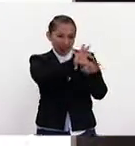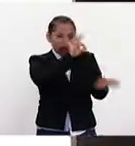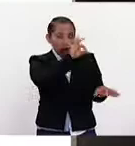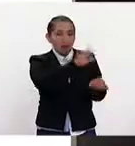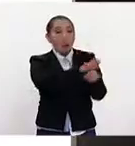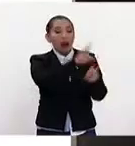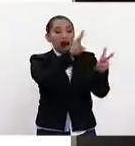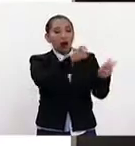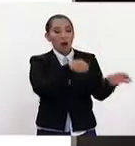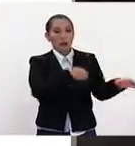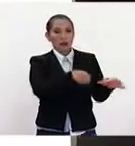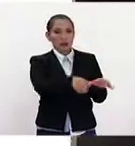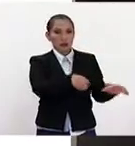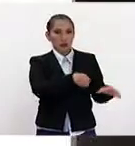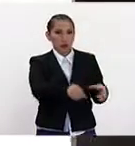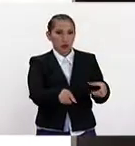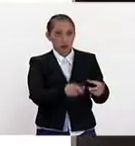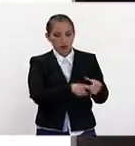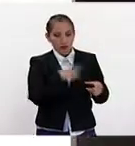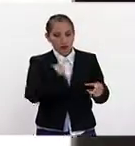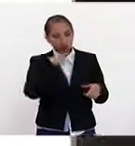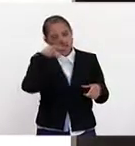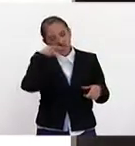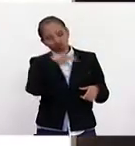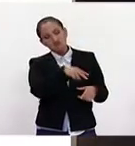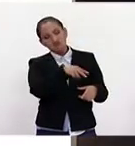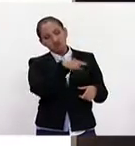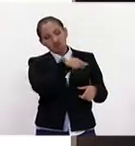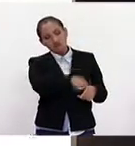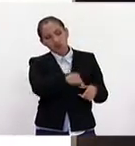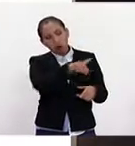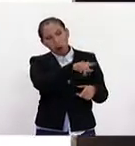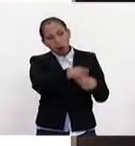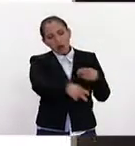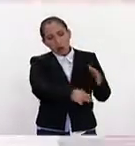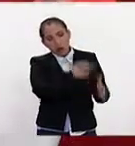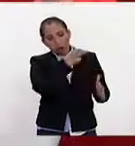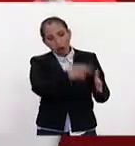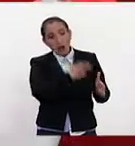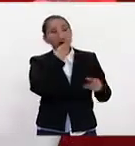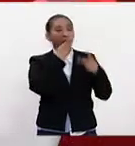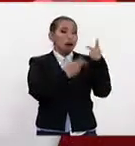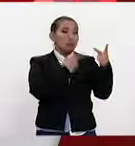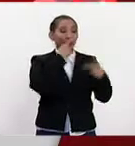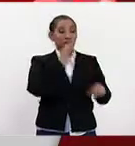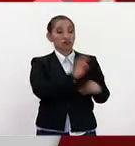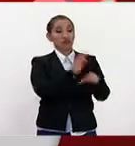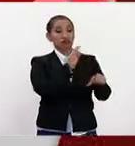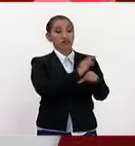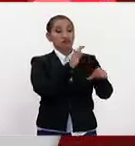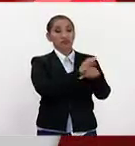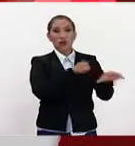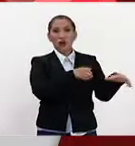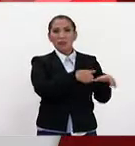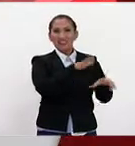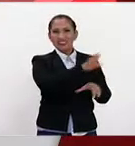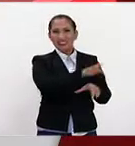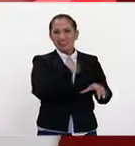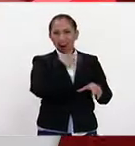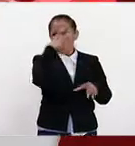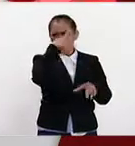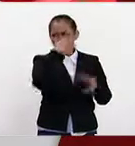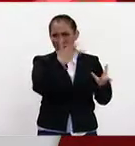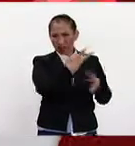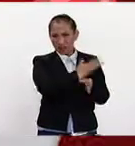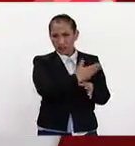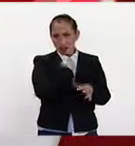es la cuestión comercial. Hemos visto una continua retórica de proteccionismo comercial por parte de Donald